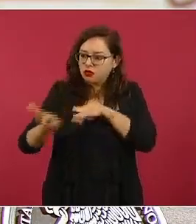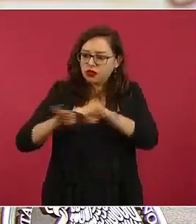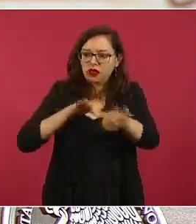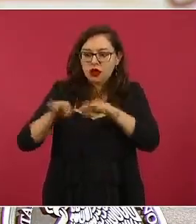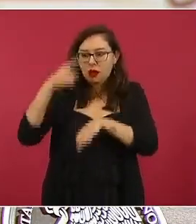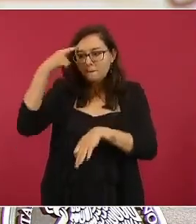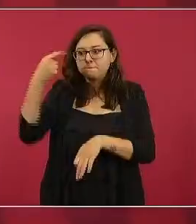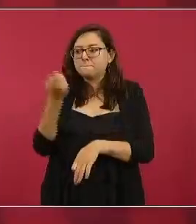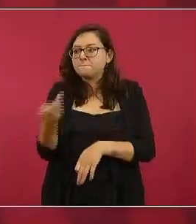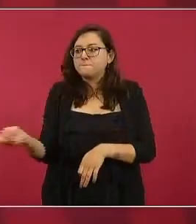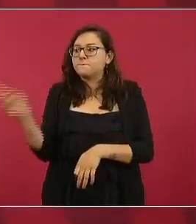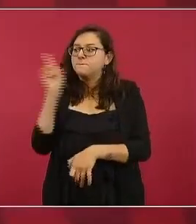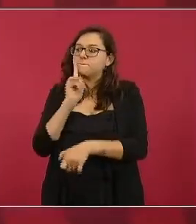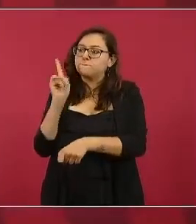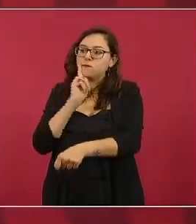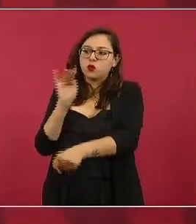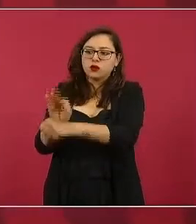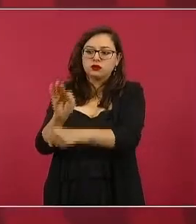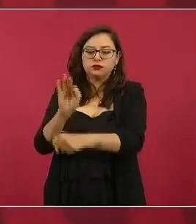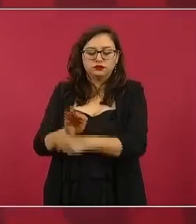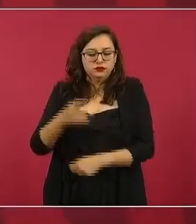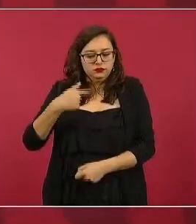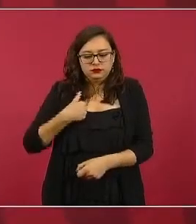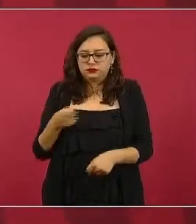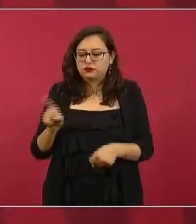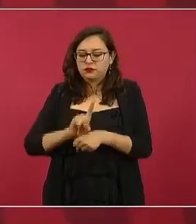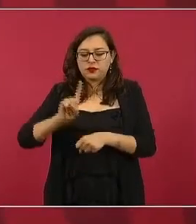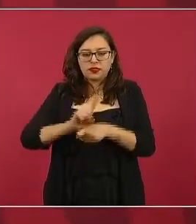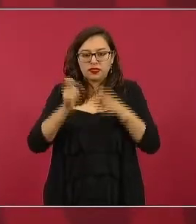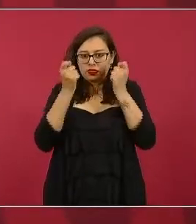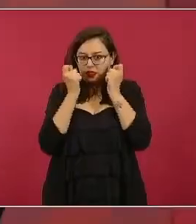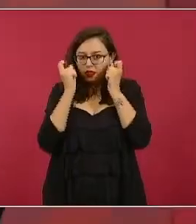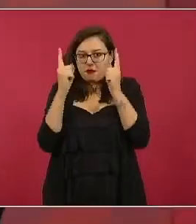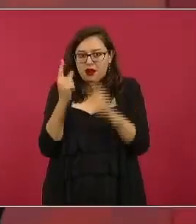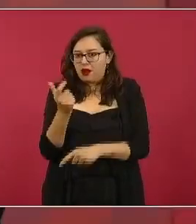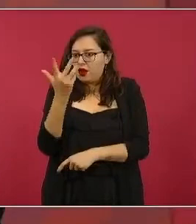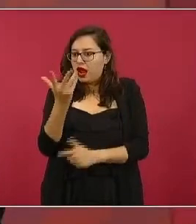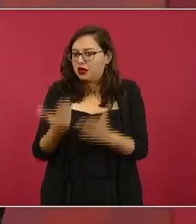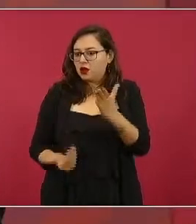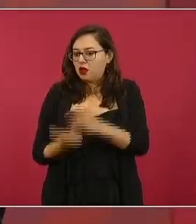por eso me levanto a las 5 de la mañana todos los días